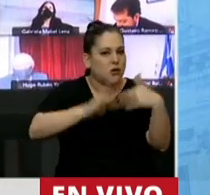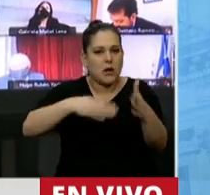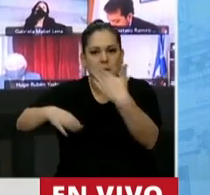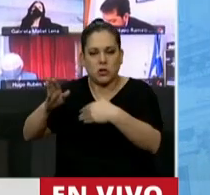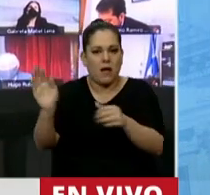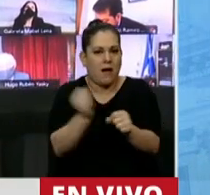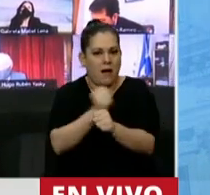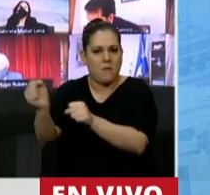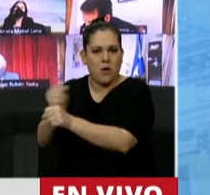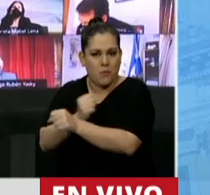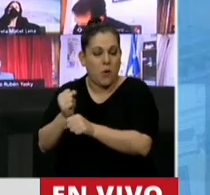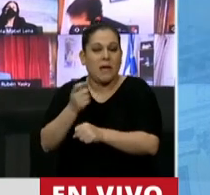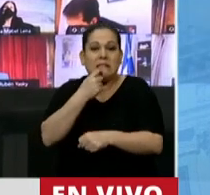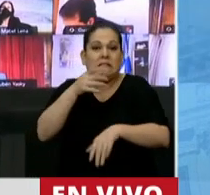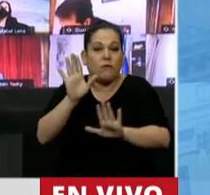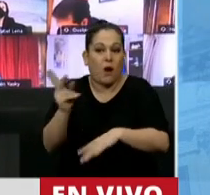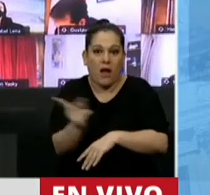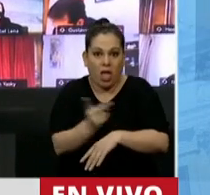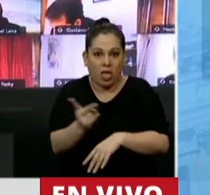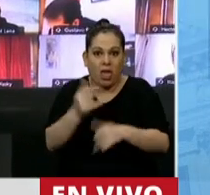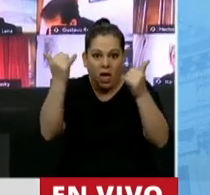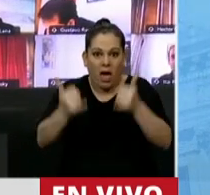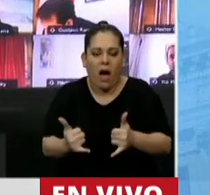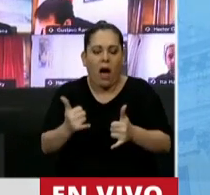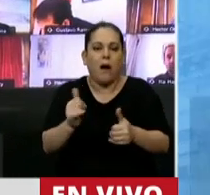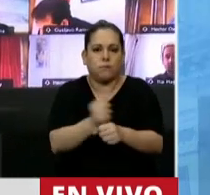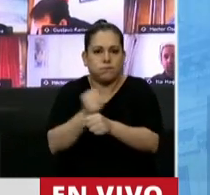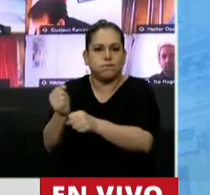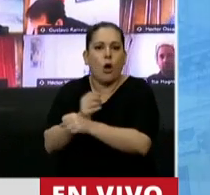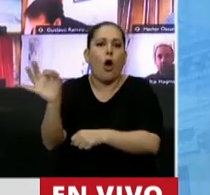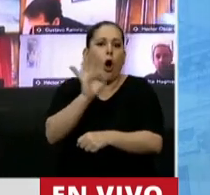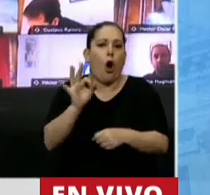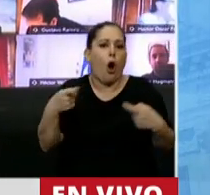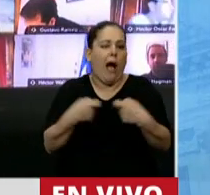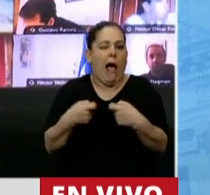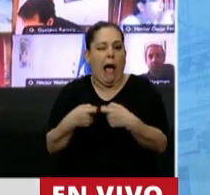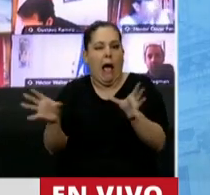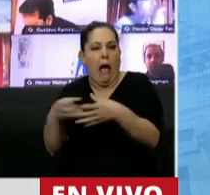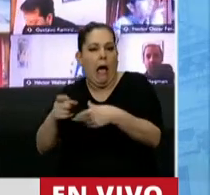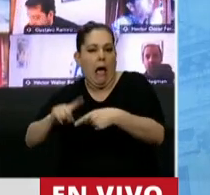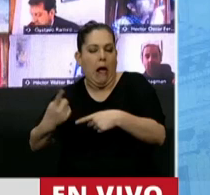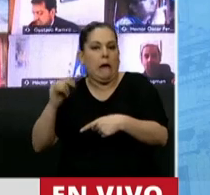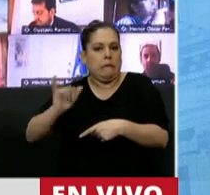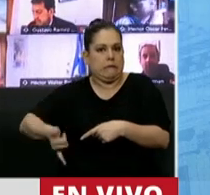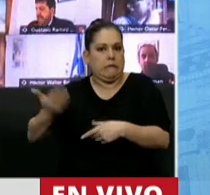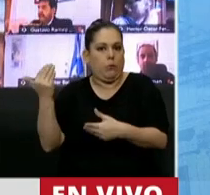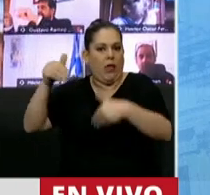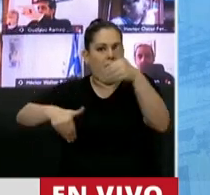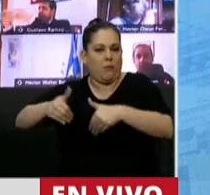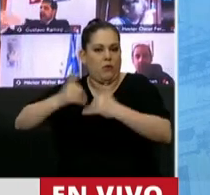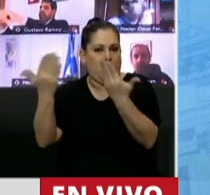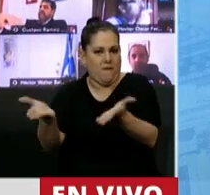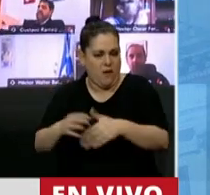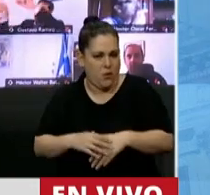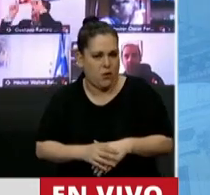ello va a ser posible solamente con el concurso de los bloques aliados. Tampoco enerva la condición de impuesto